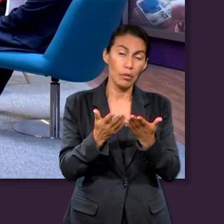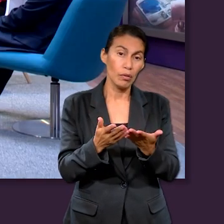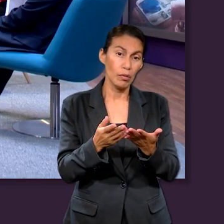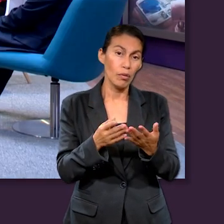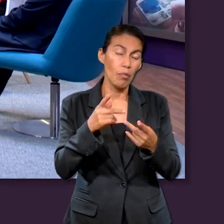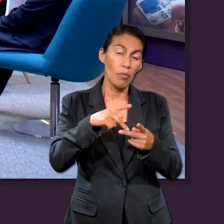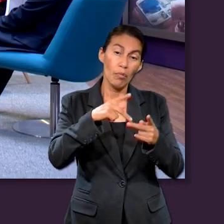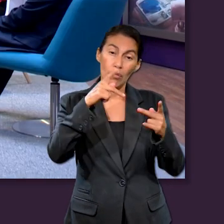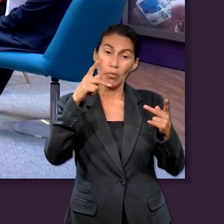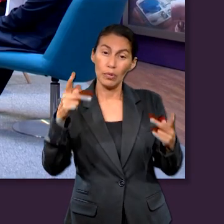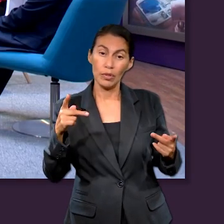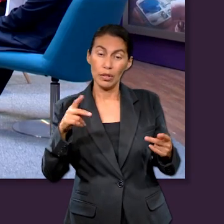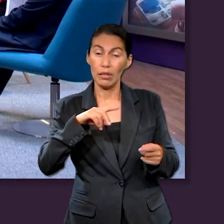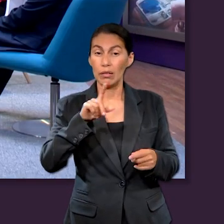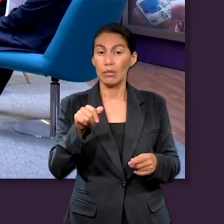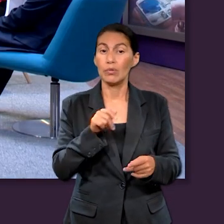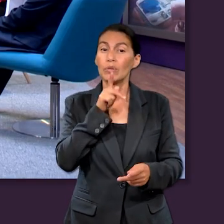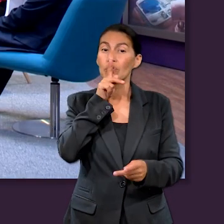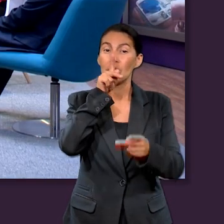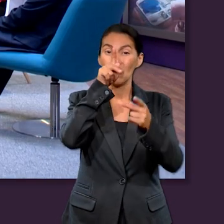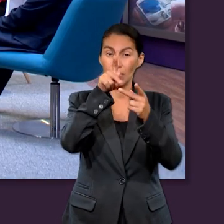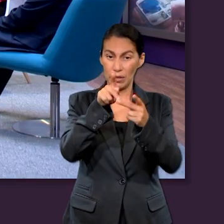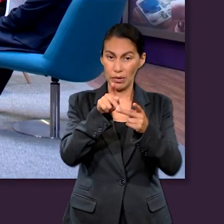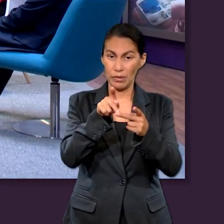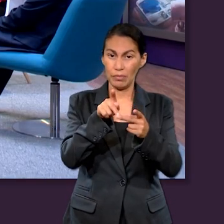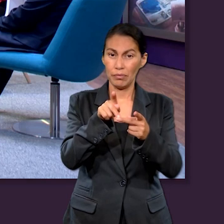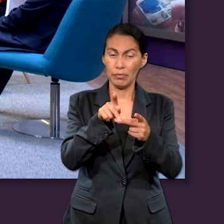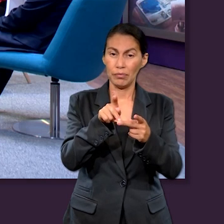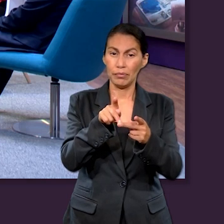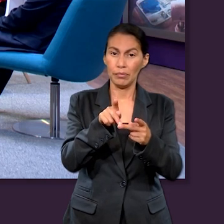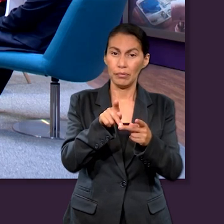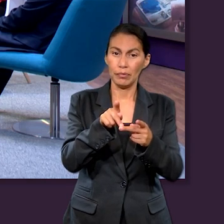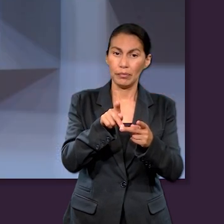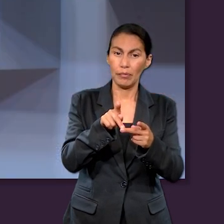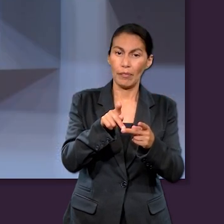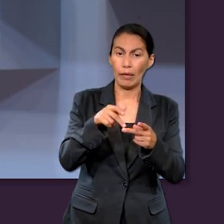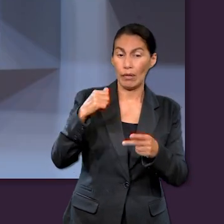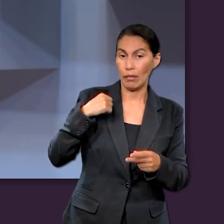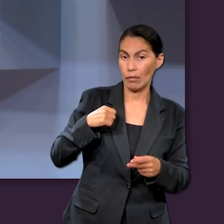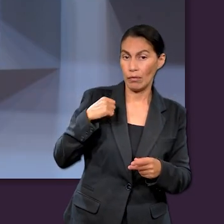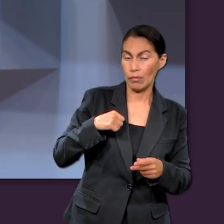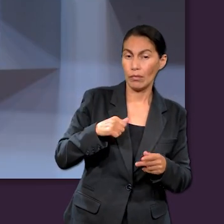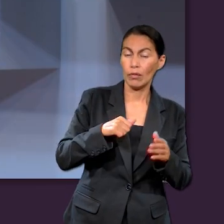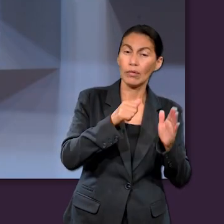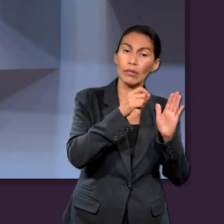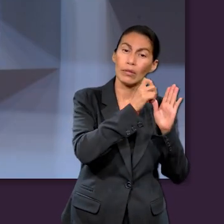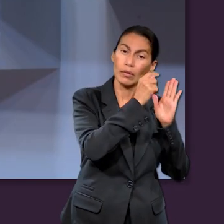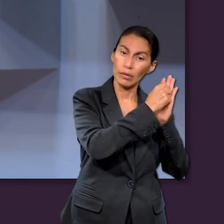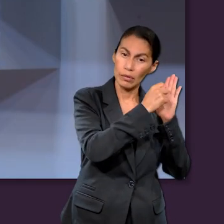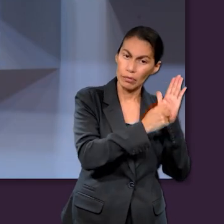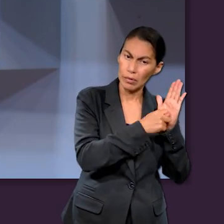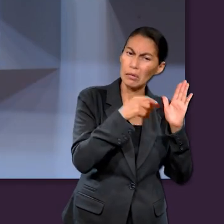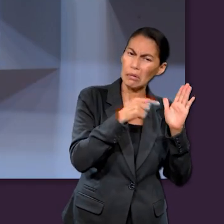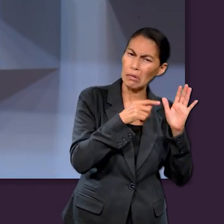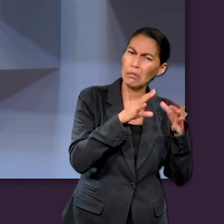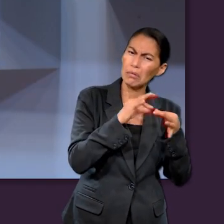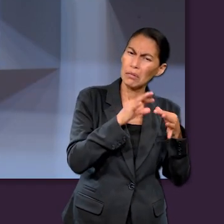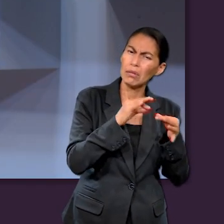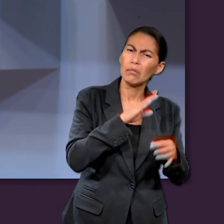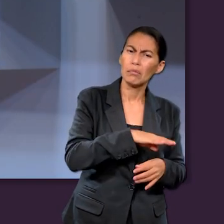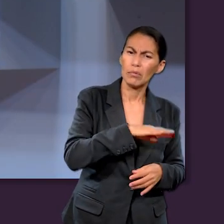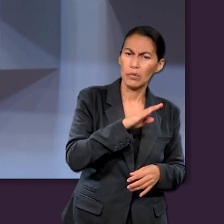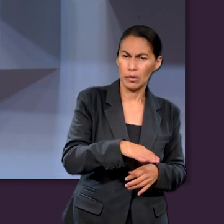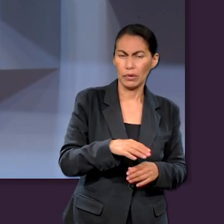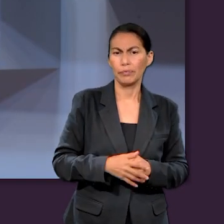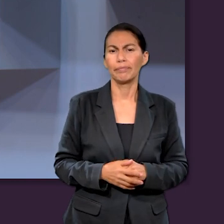poéticos, vienen los proféticos. Y aquí es donde se empieza a poner más específico lo que dice el Antiguo Testamento con